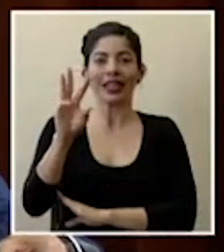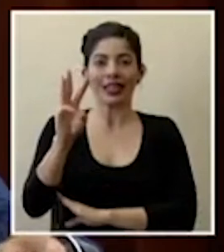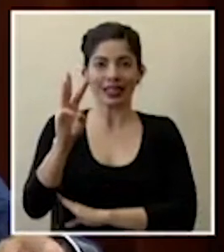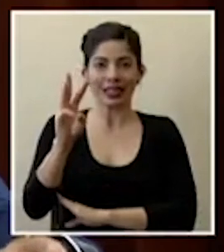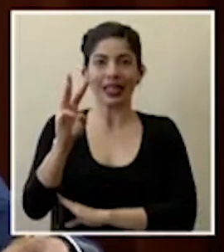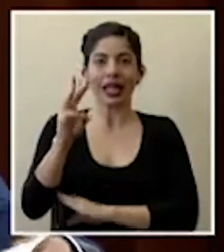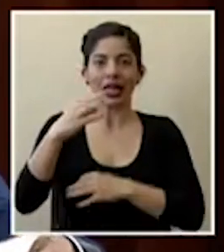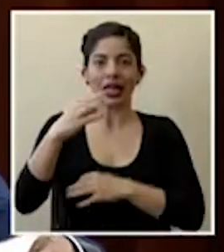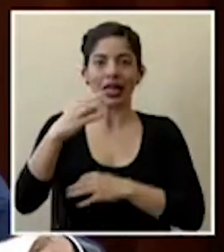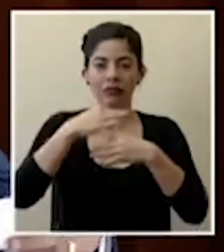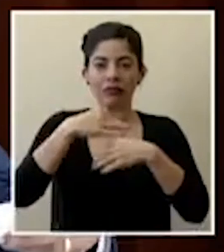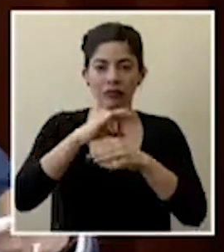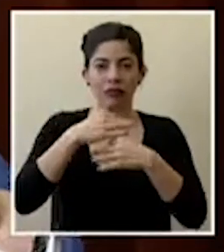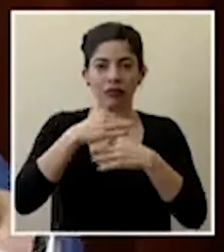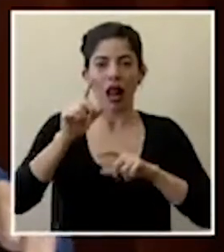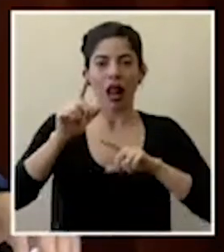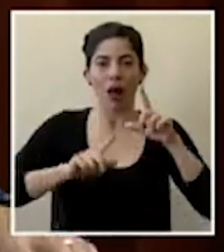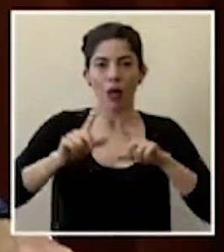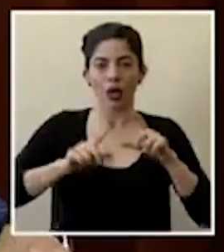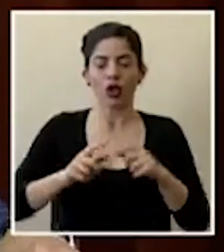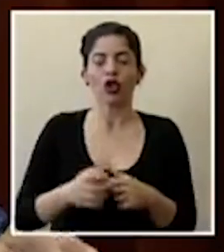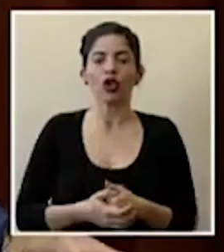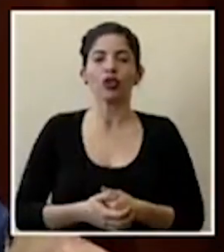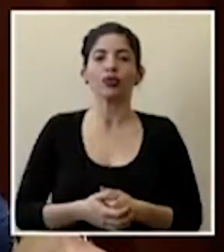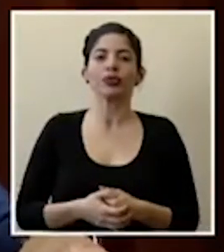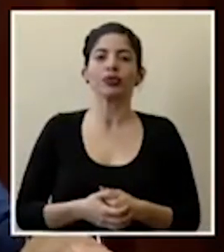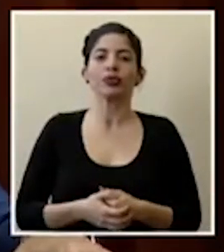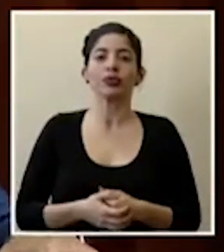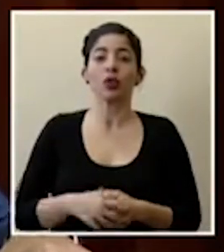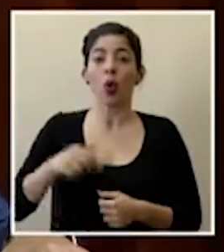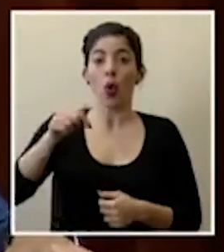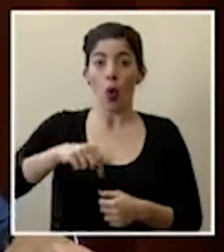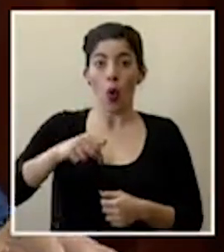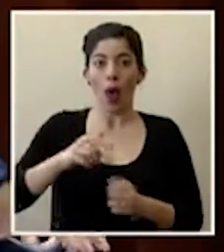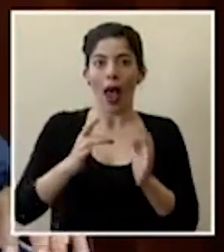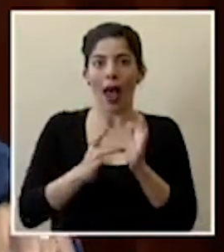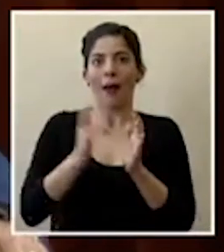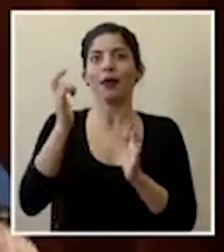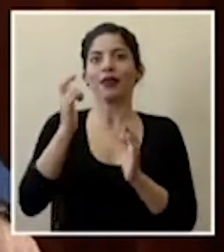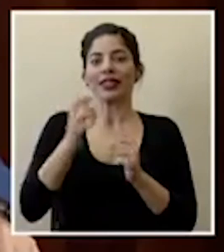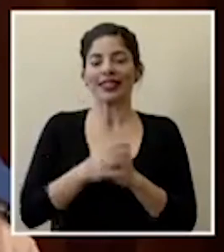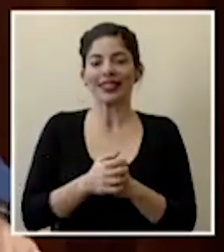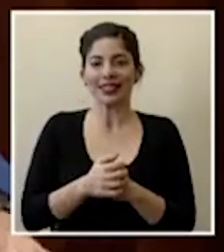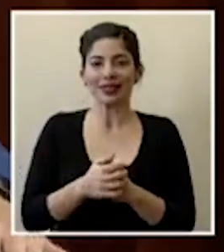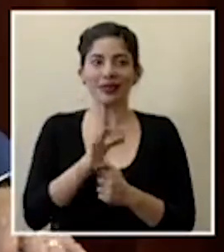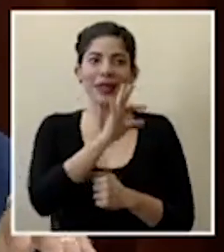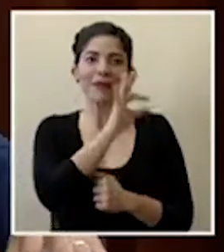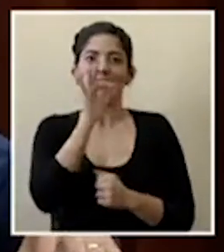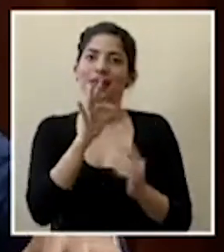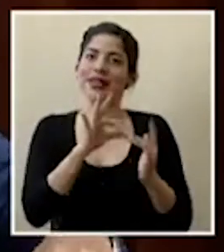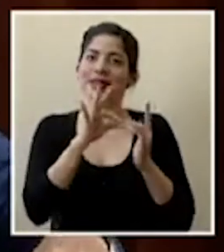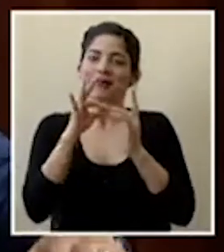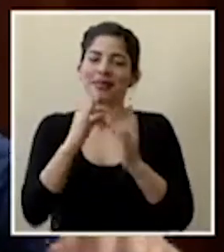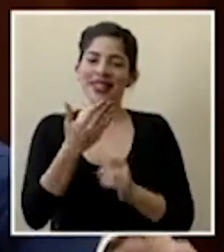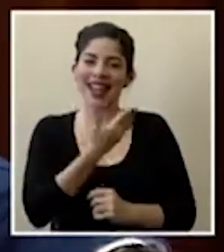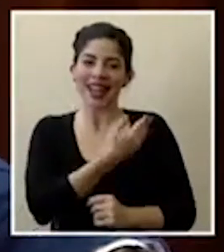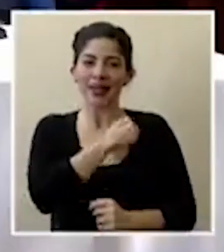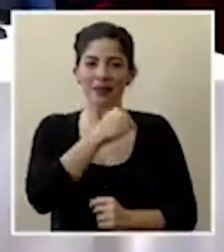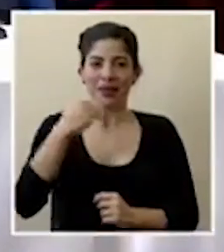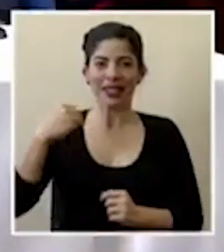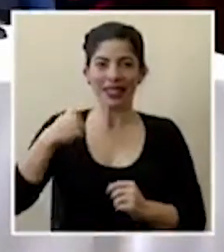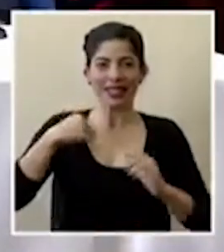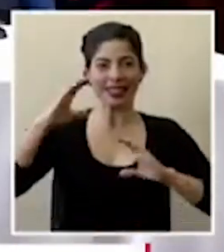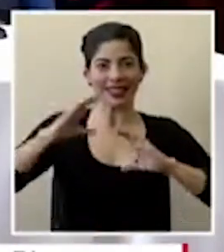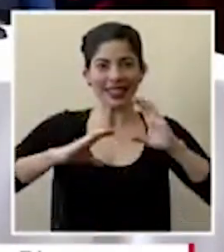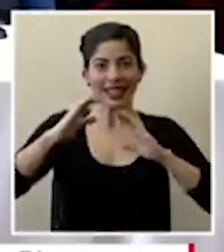muestras también hoy que aprovechando que tenemos de invitado especial al ministro